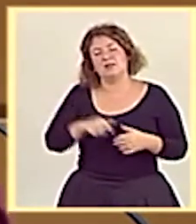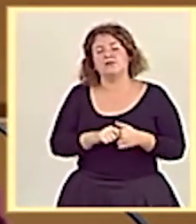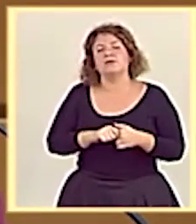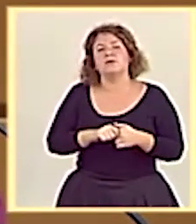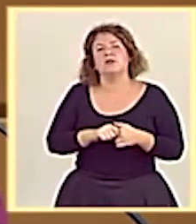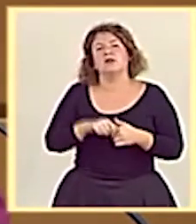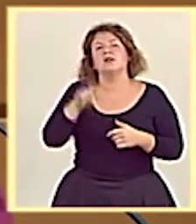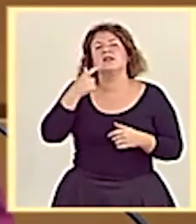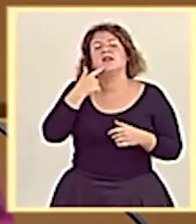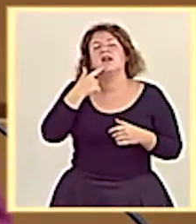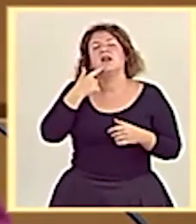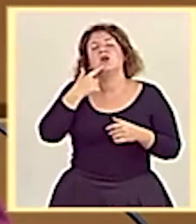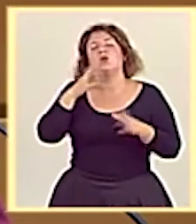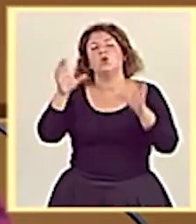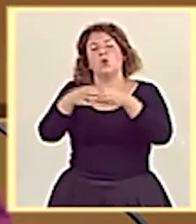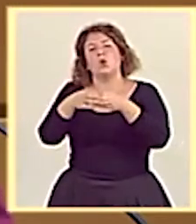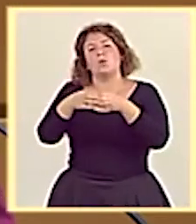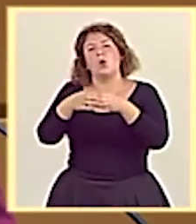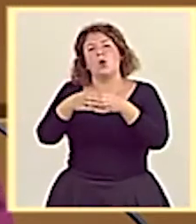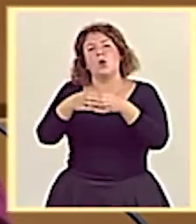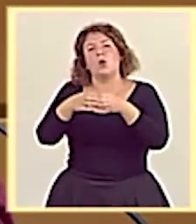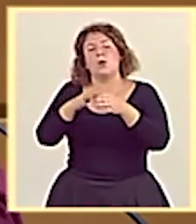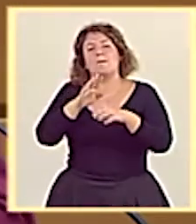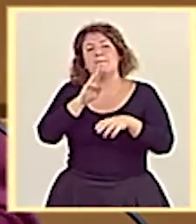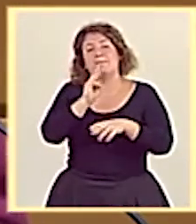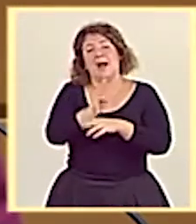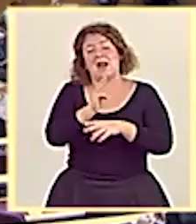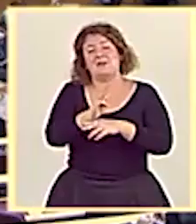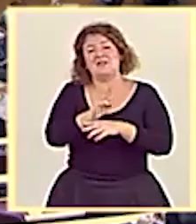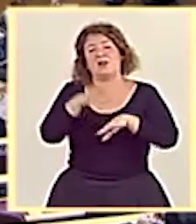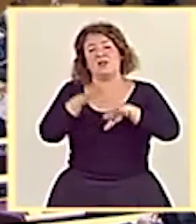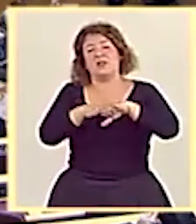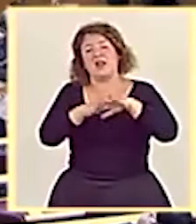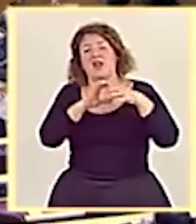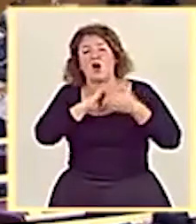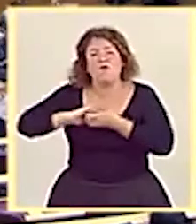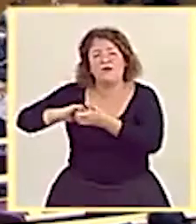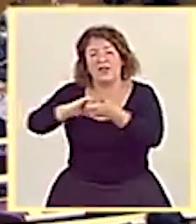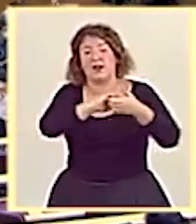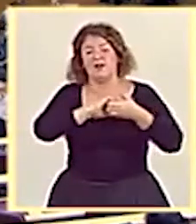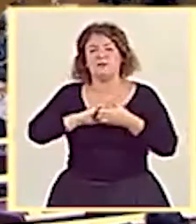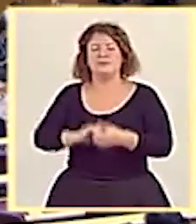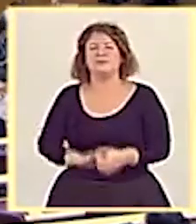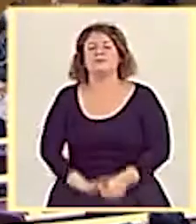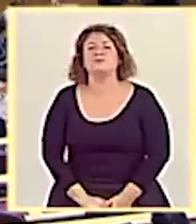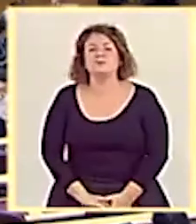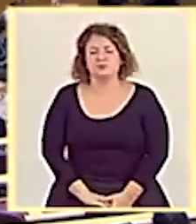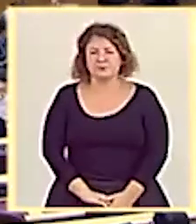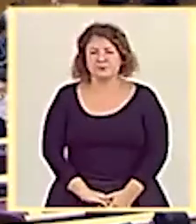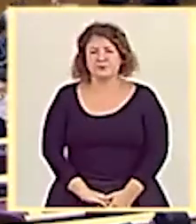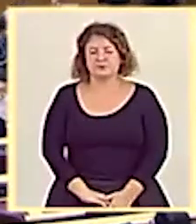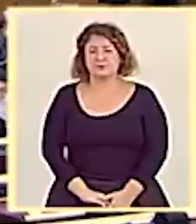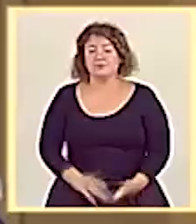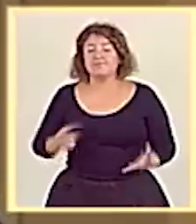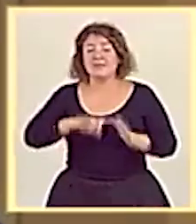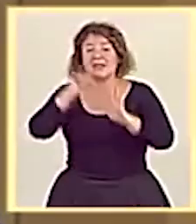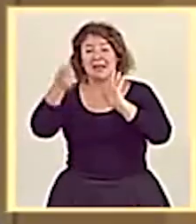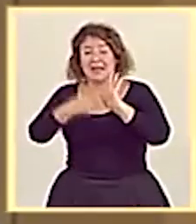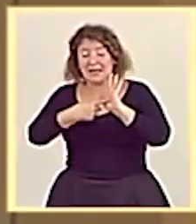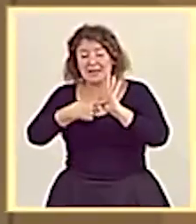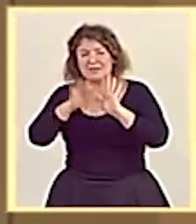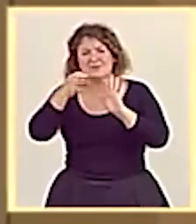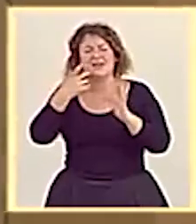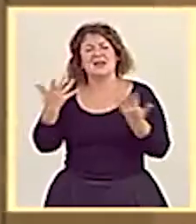Izquierda Confederal. Tiene la palabra su señoría. El casco, presidenta. Señora ministra, la Ley Orgánica de